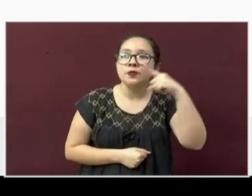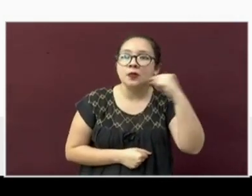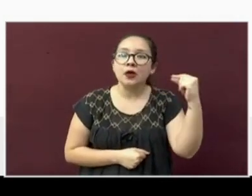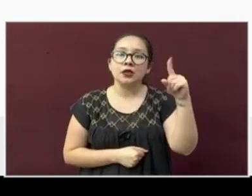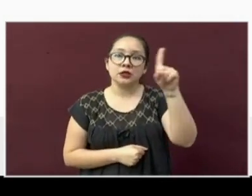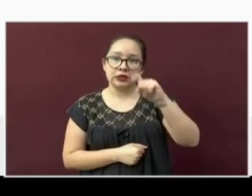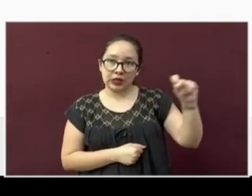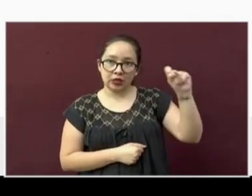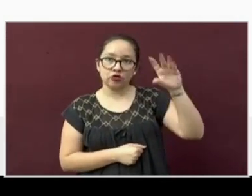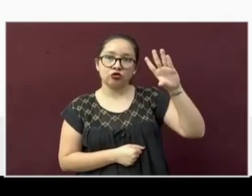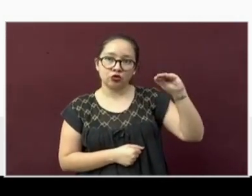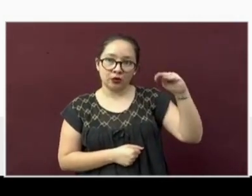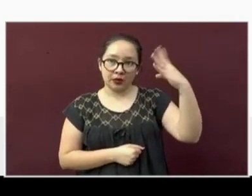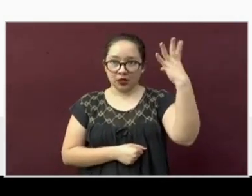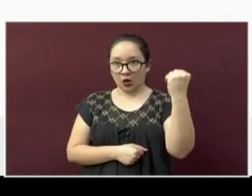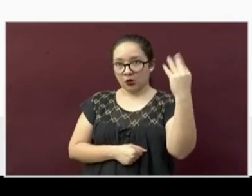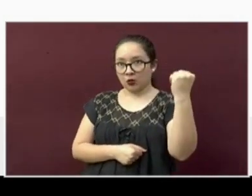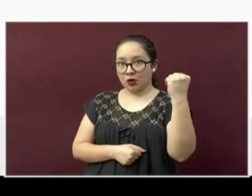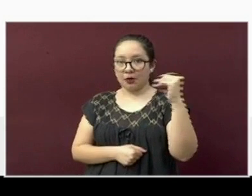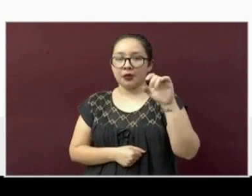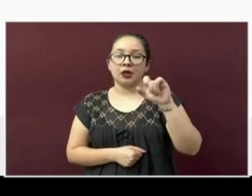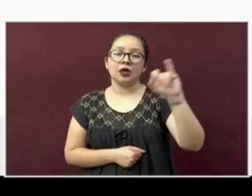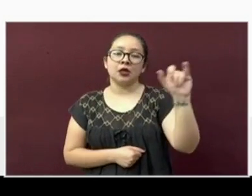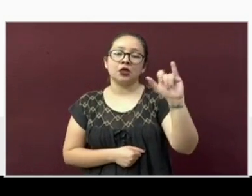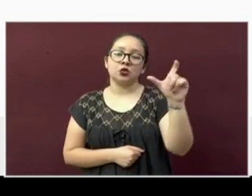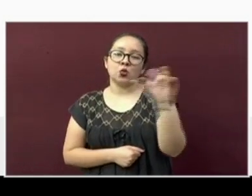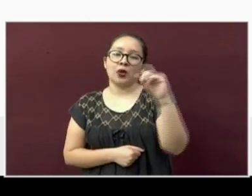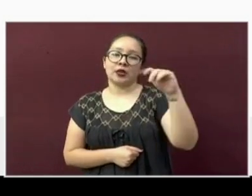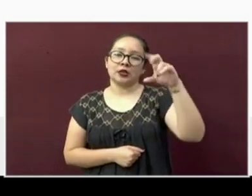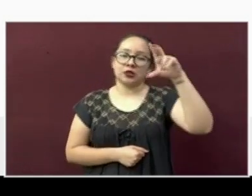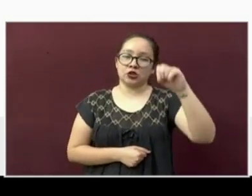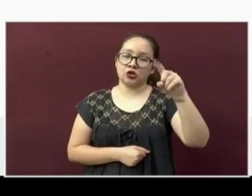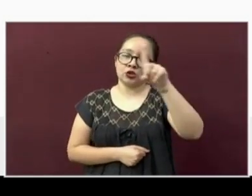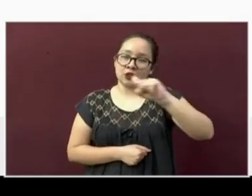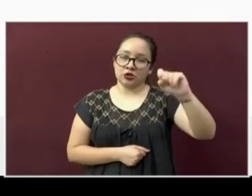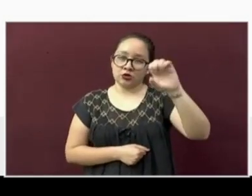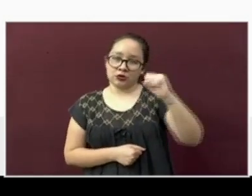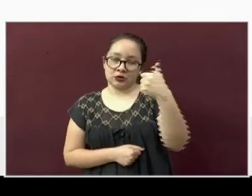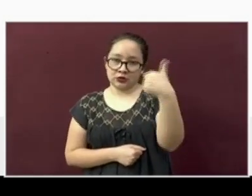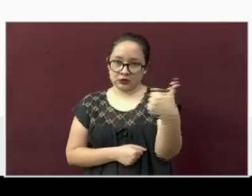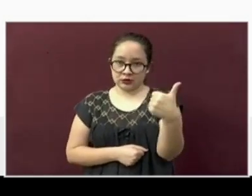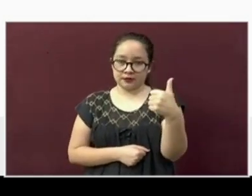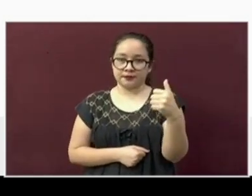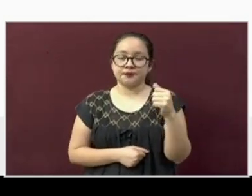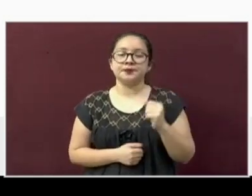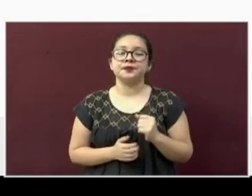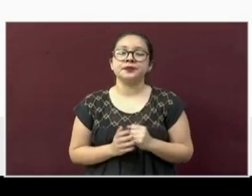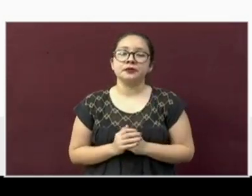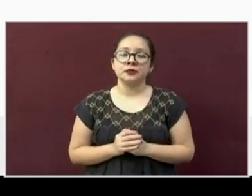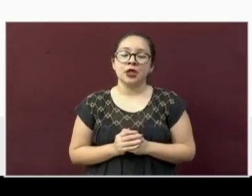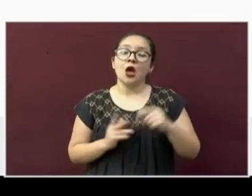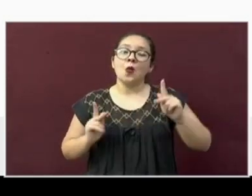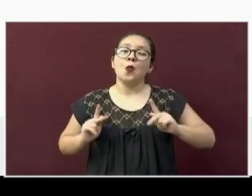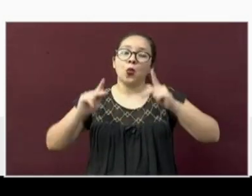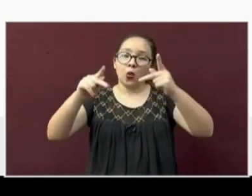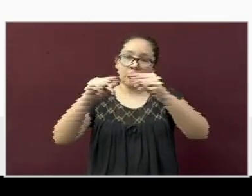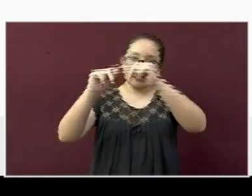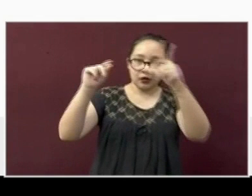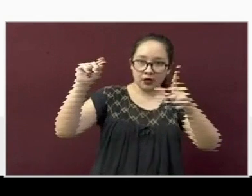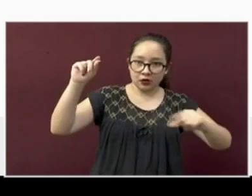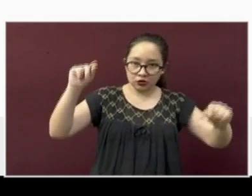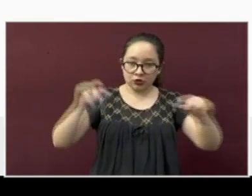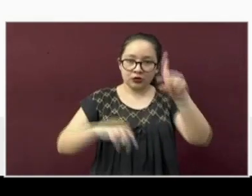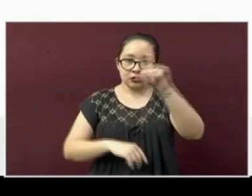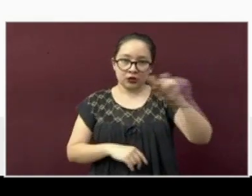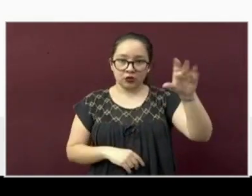ciento noventa y nueve. Izhuatlancillo ciento sesenta y seis. Puente Nacional ciento